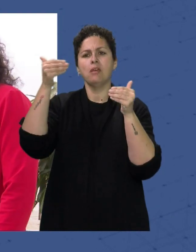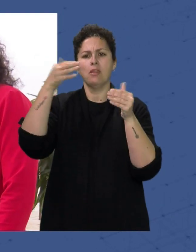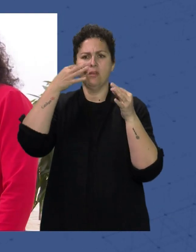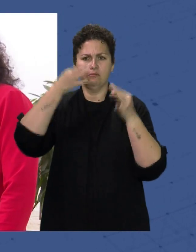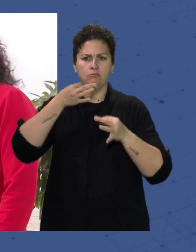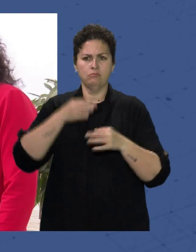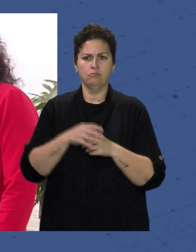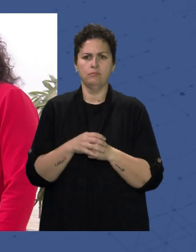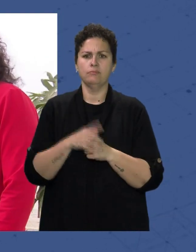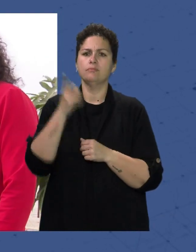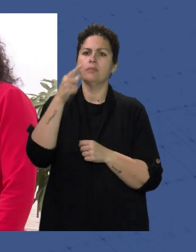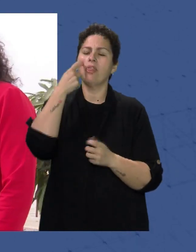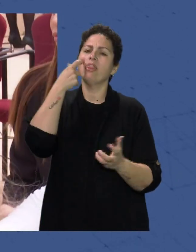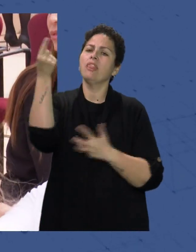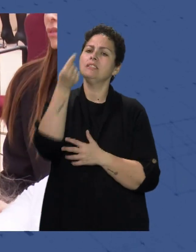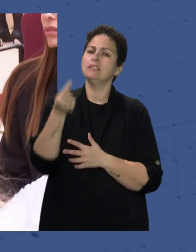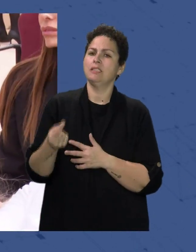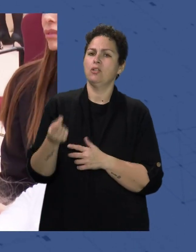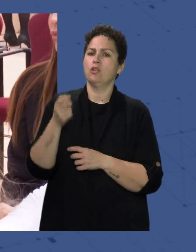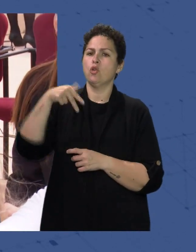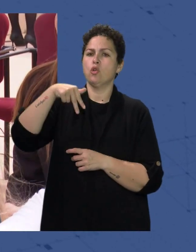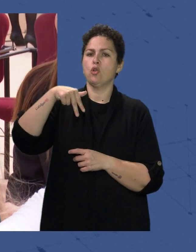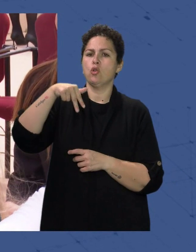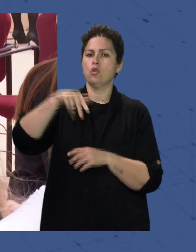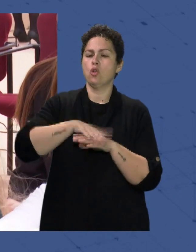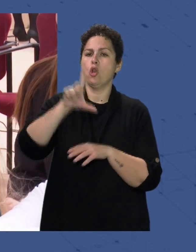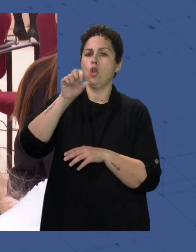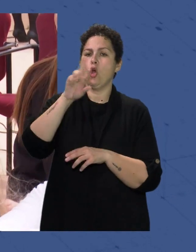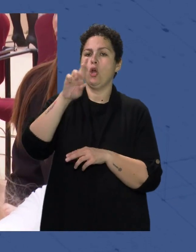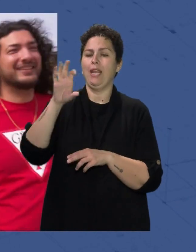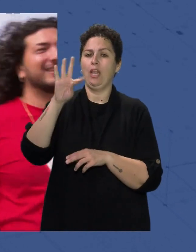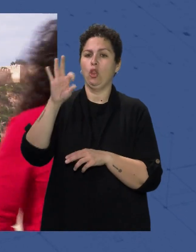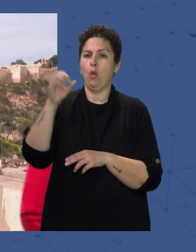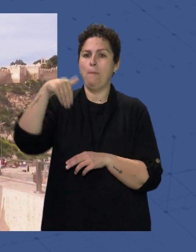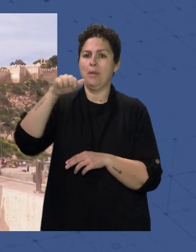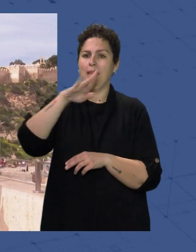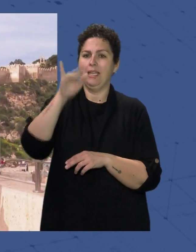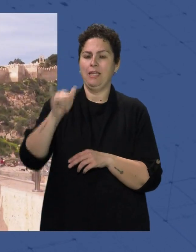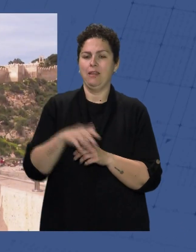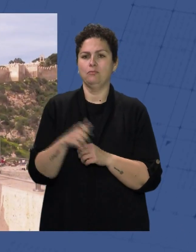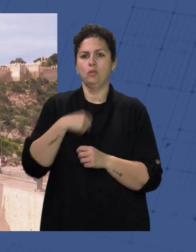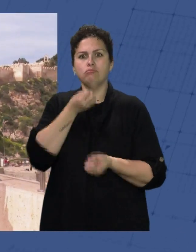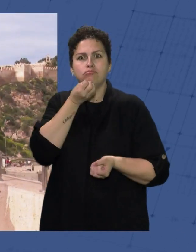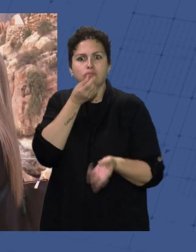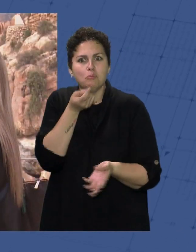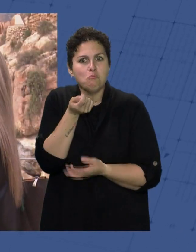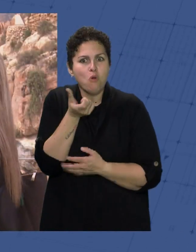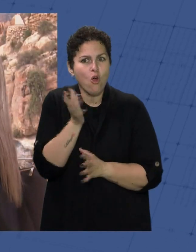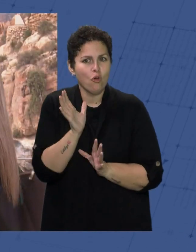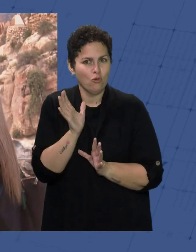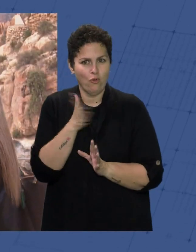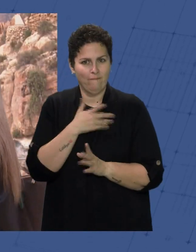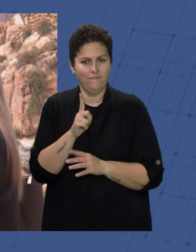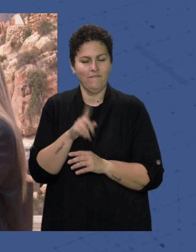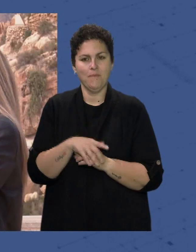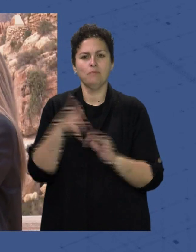diseñadora Organizadora Del evento Loreto Martínez Que aunque asegura Poco adelanto Puedo hacer Explica